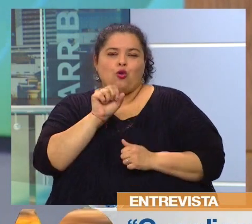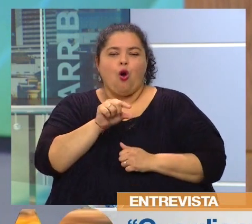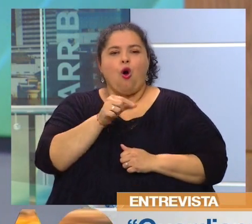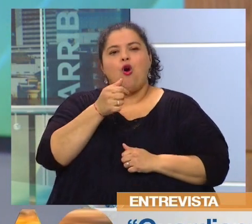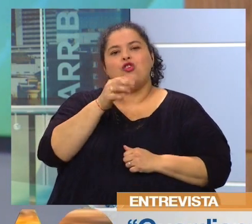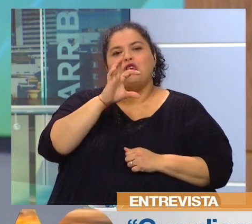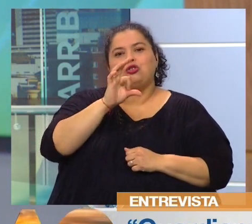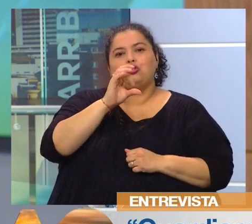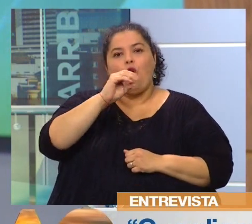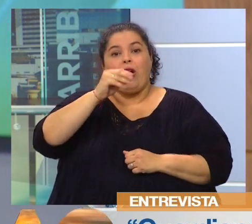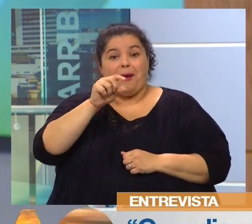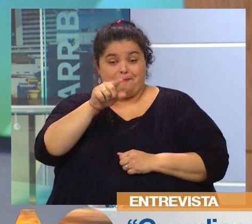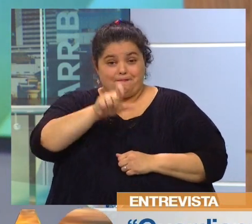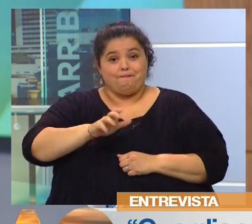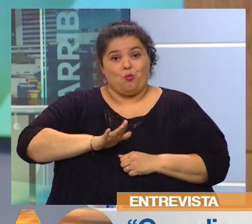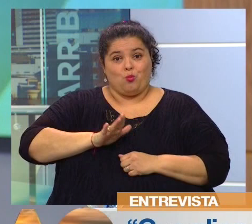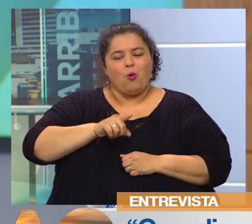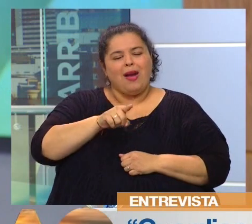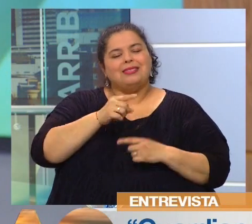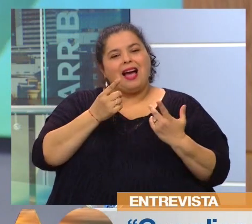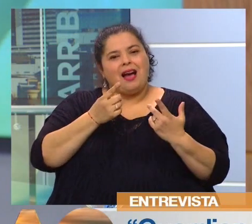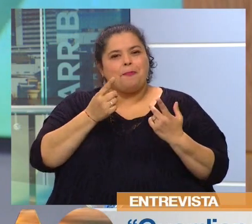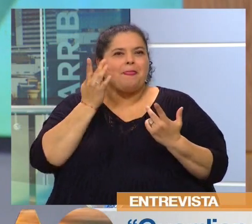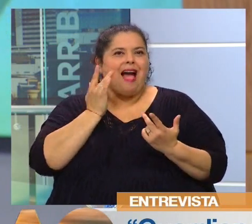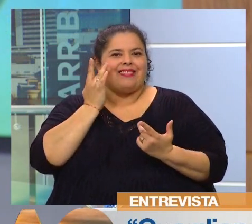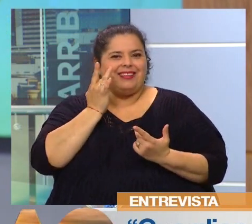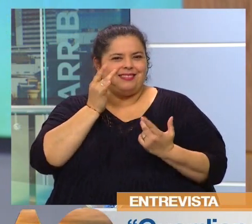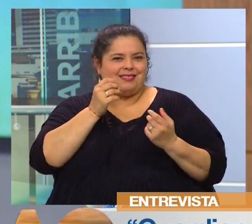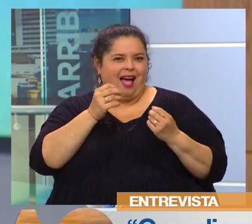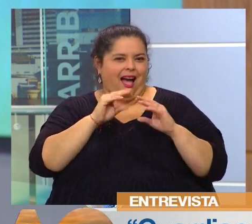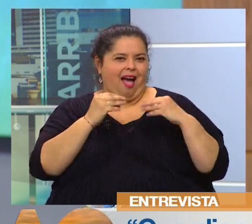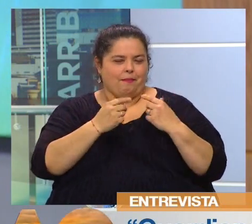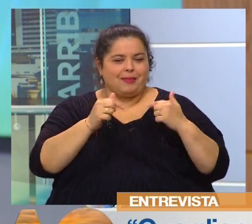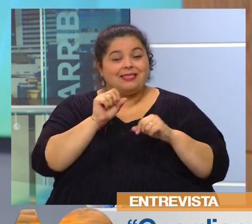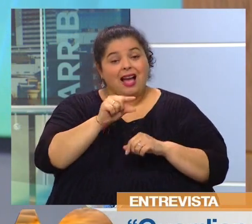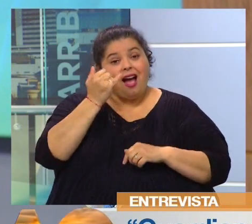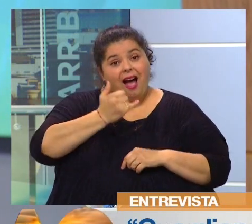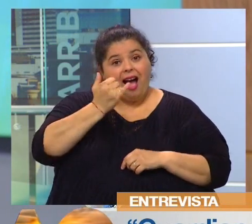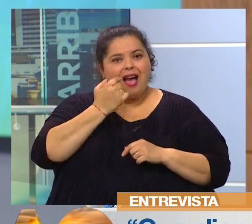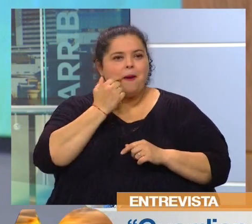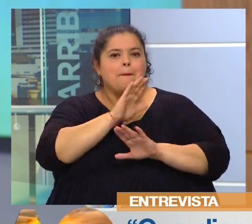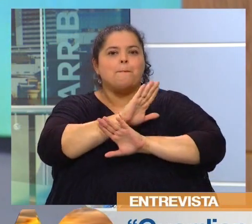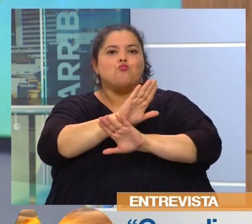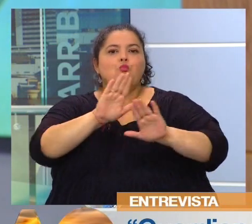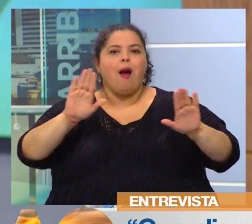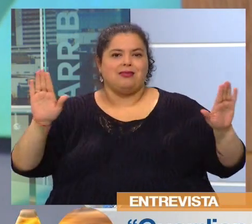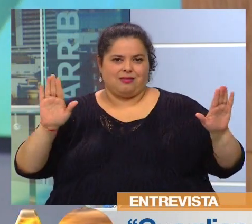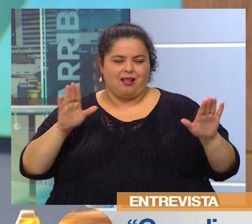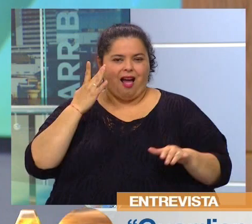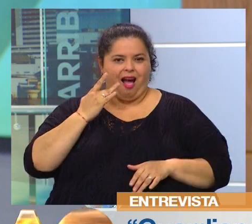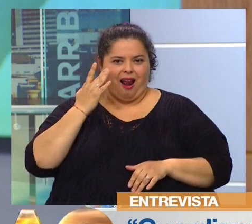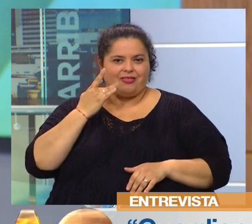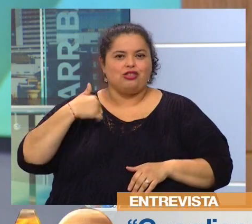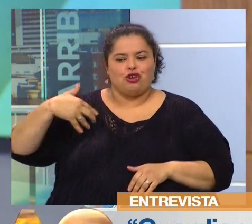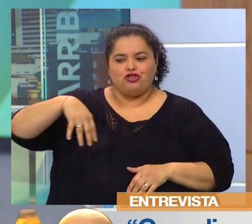plástica excepcional, que tiene en el Espacio de Arte Contemporáneo una muestra que se las recontra, recomiendo, que yo fui